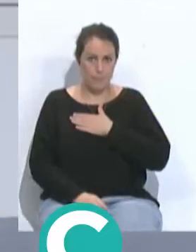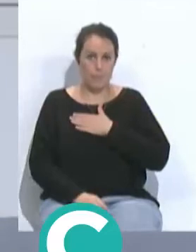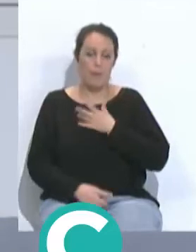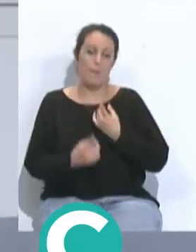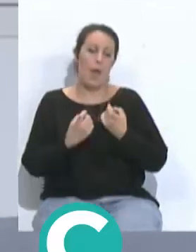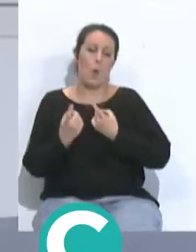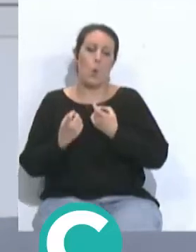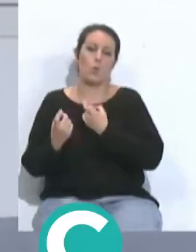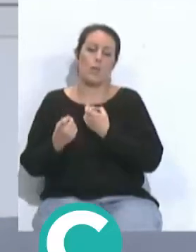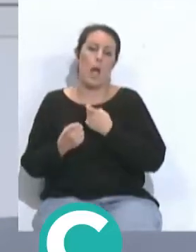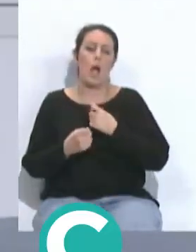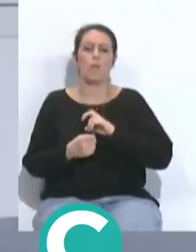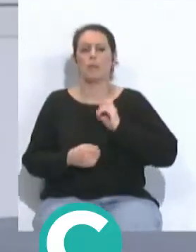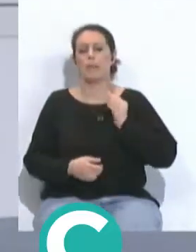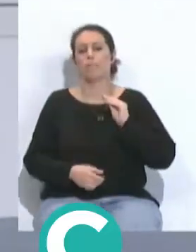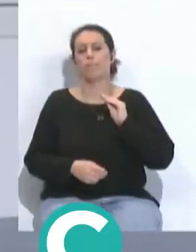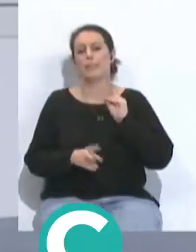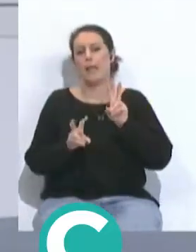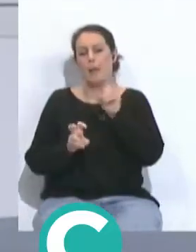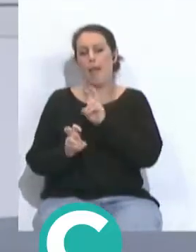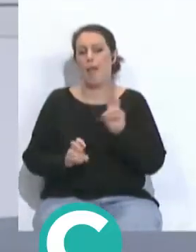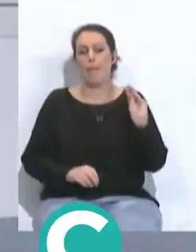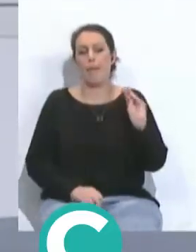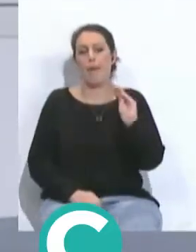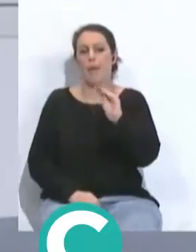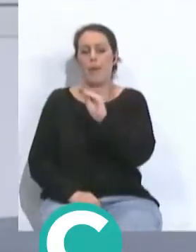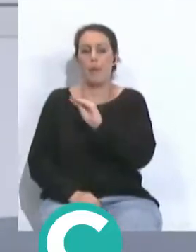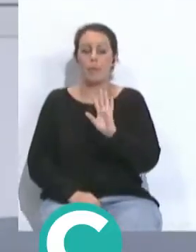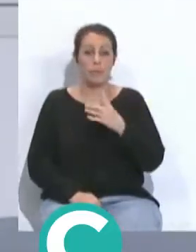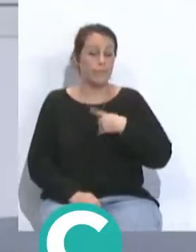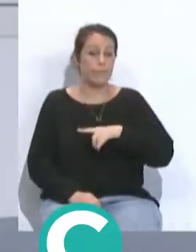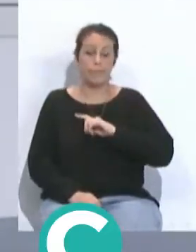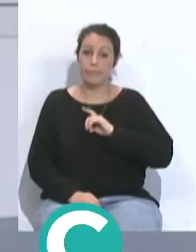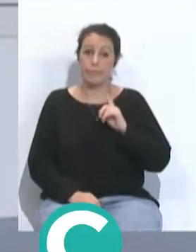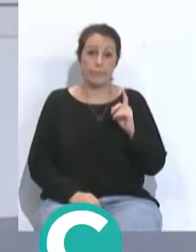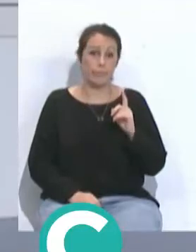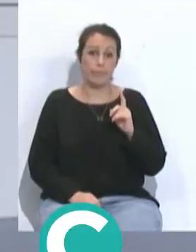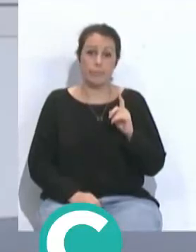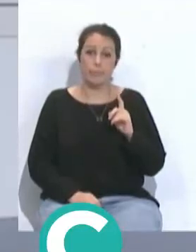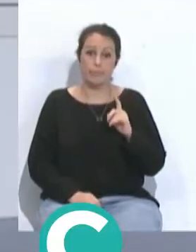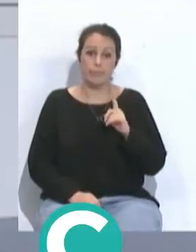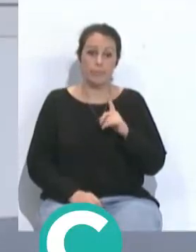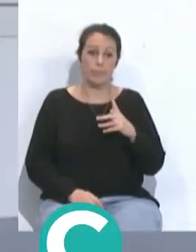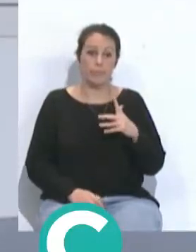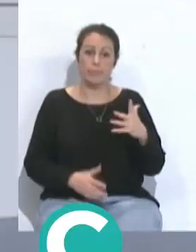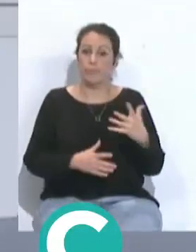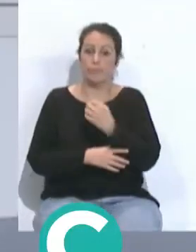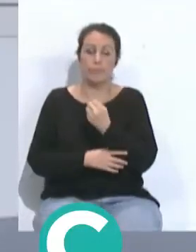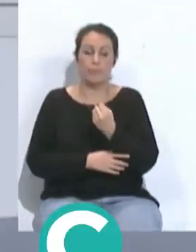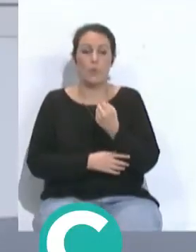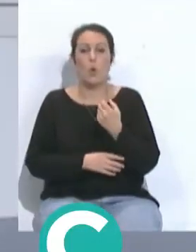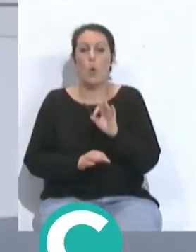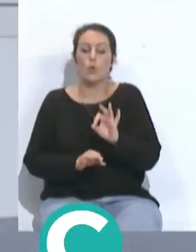otras preguntas que se le han hecho con otros temas pero nosotros hemos rescatado justamente